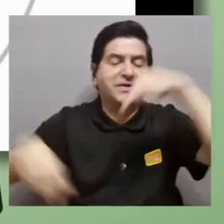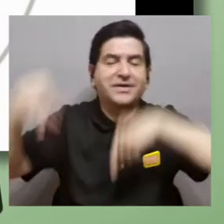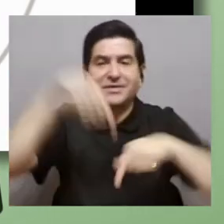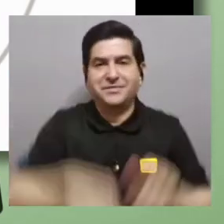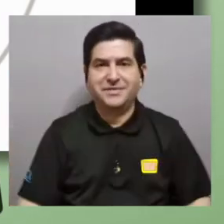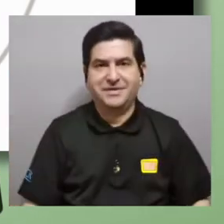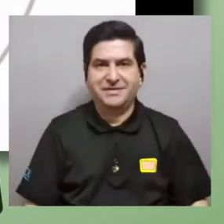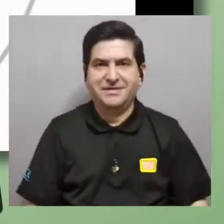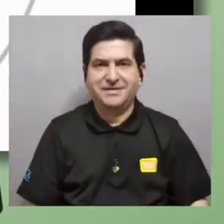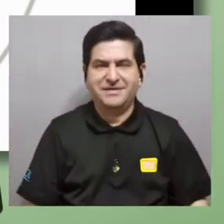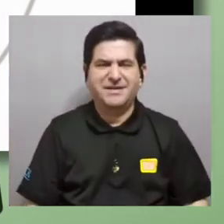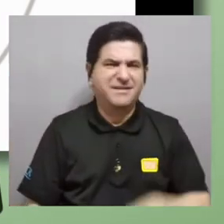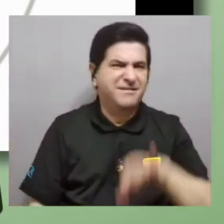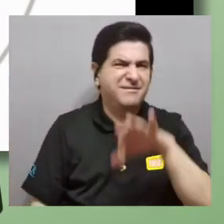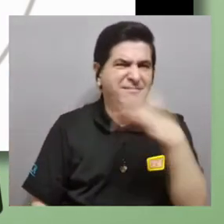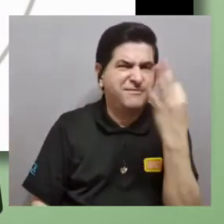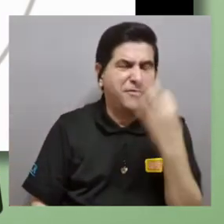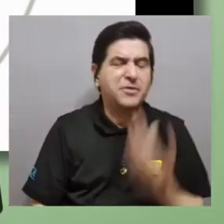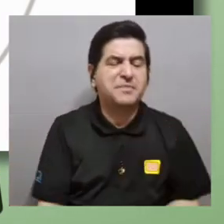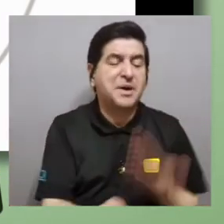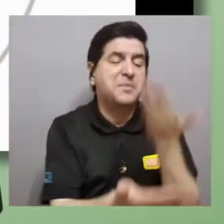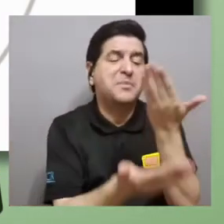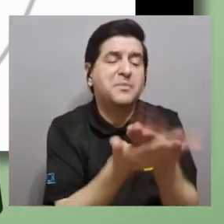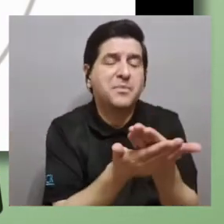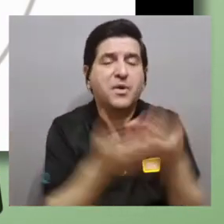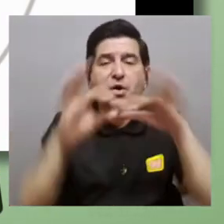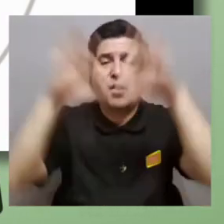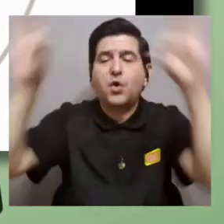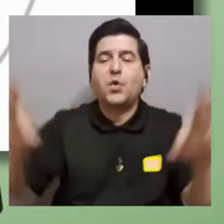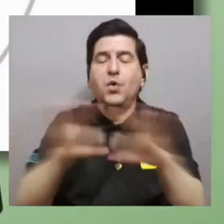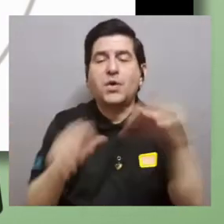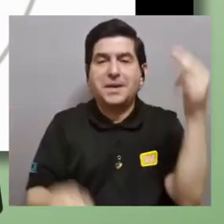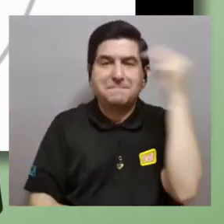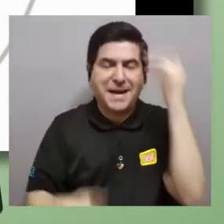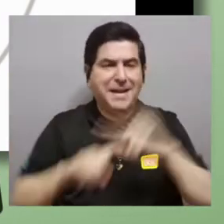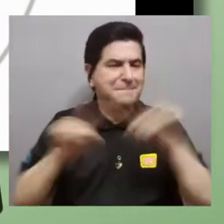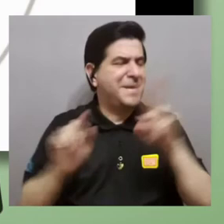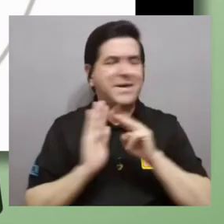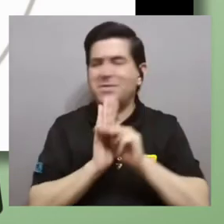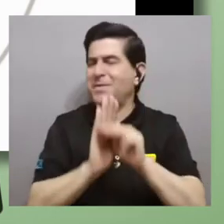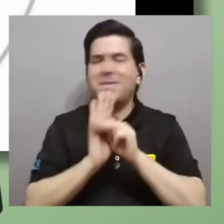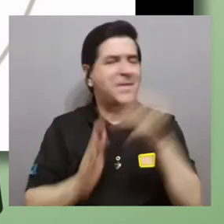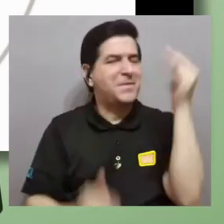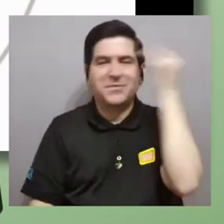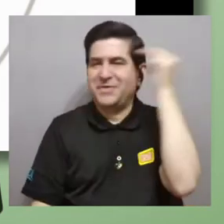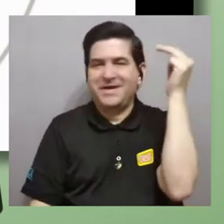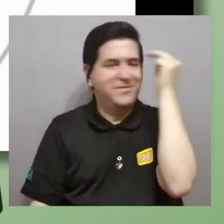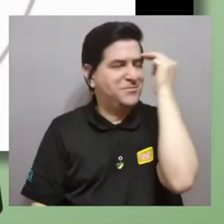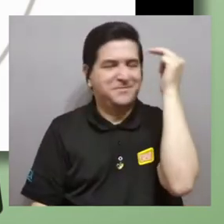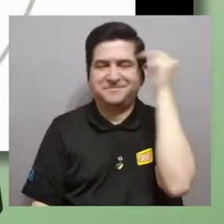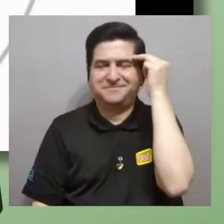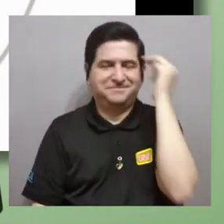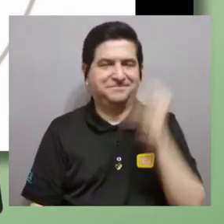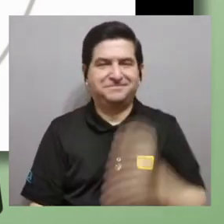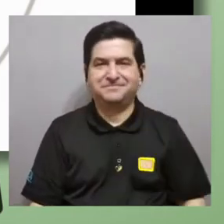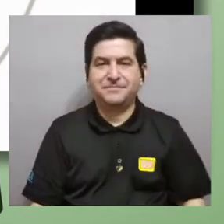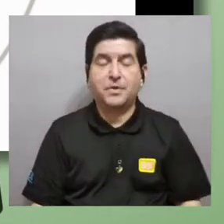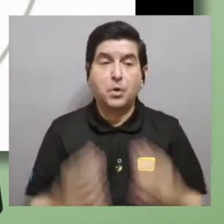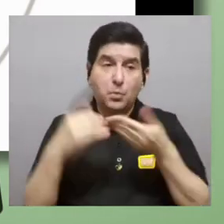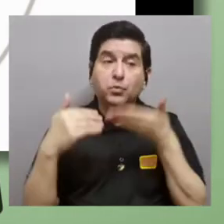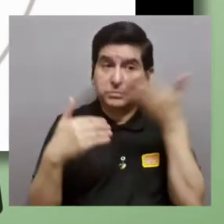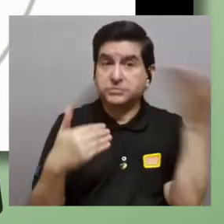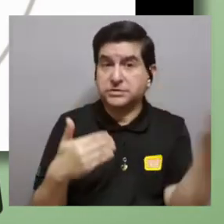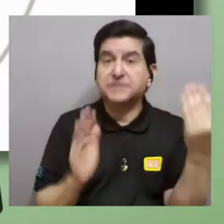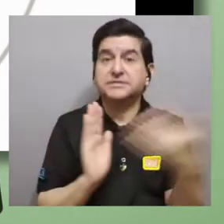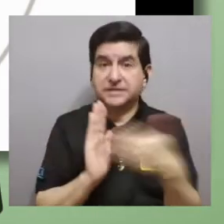químicas de manera de proposiciones e imágenes mentales pero no modelos mentales hay